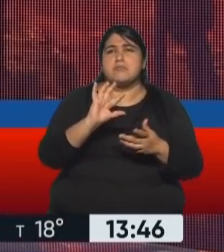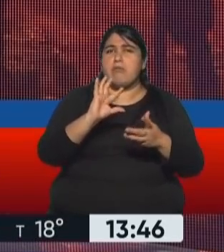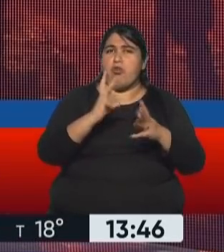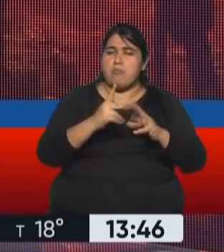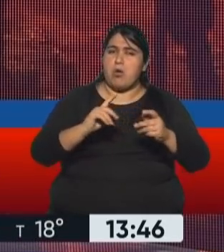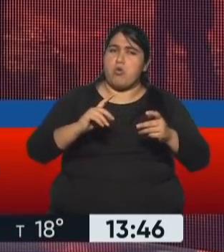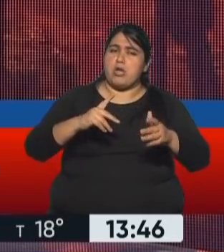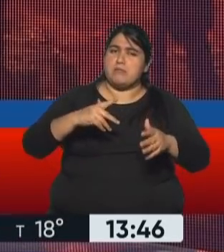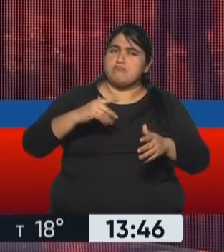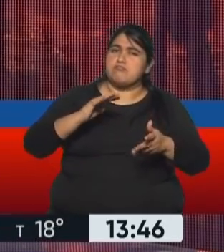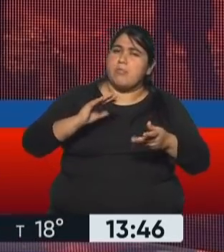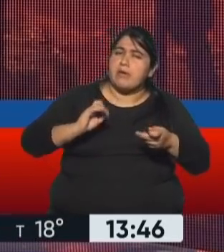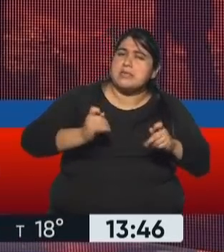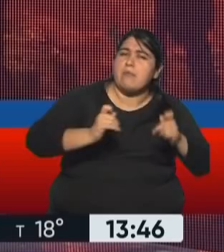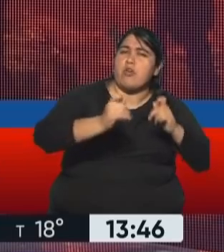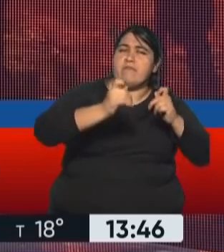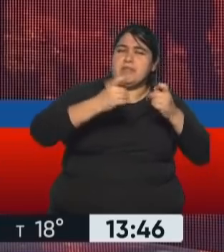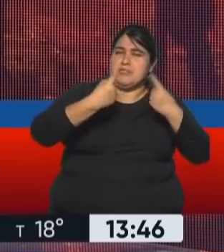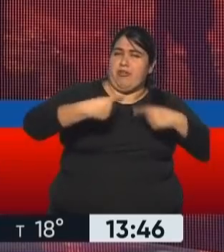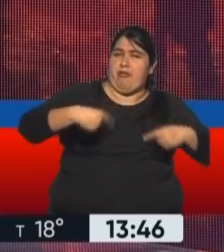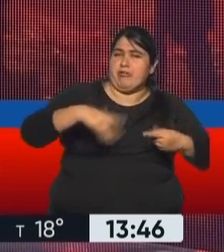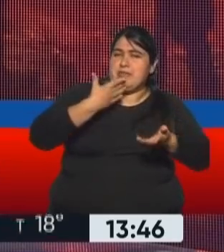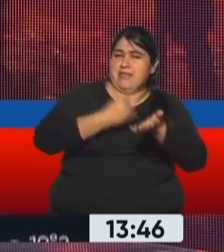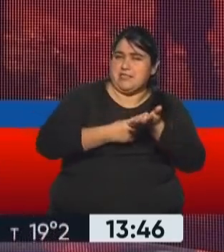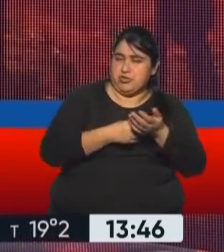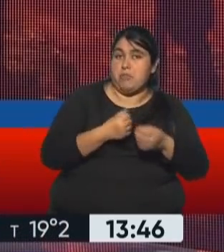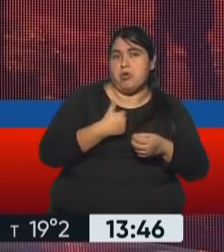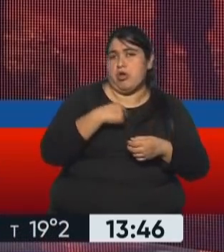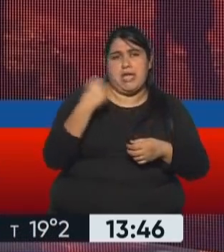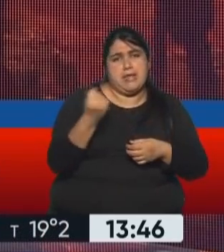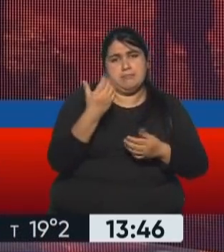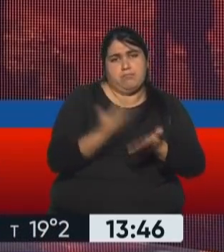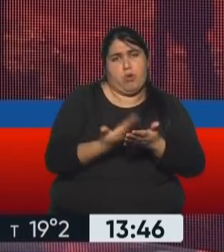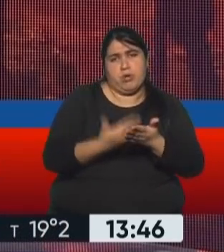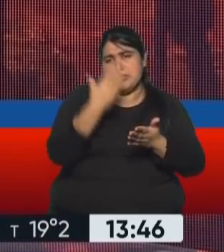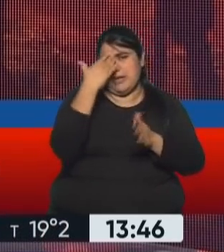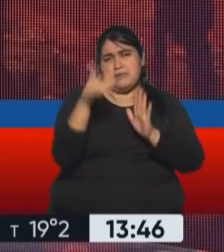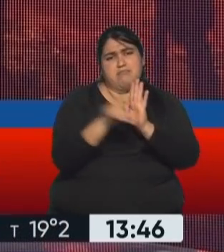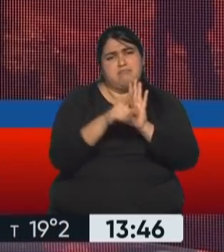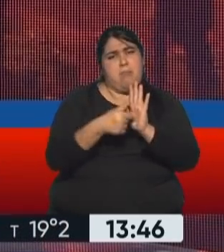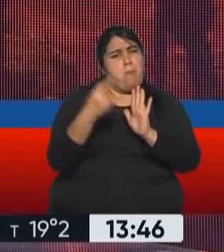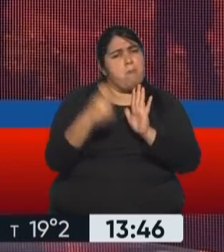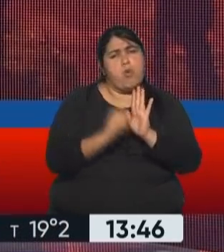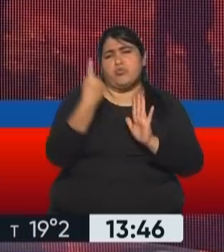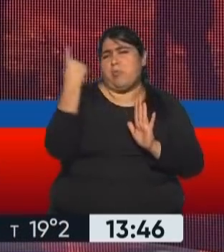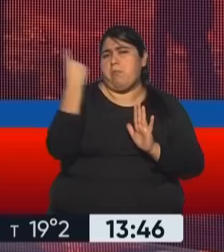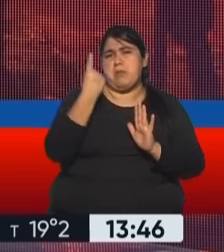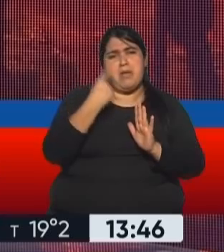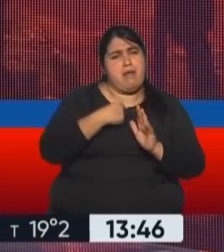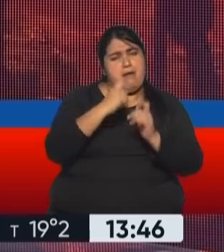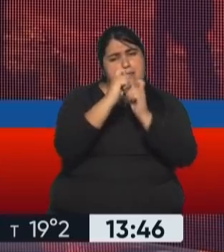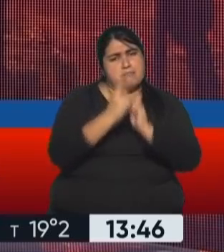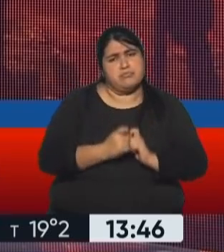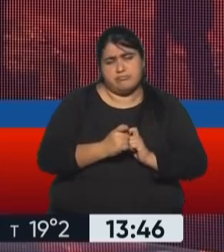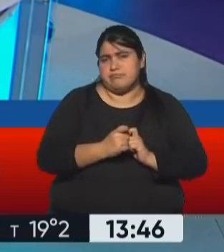sosteniendo. El tema, sí, el tema de la reforma de la Constitución lo están planteando como un punto en el cual tienen una postura